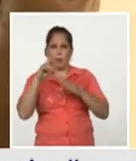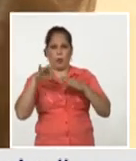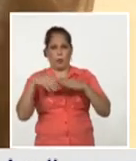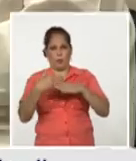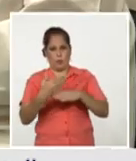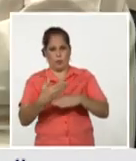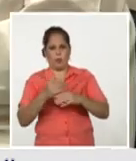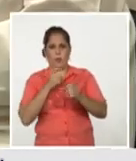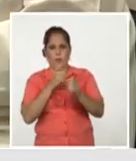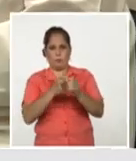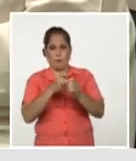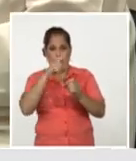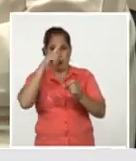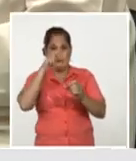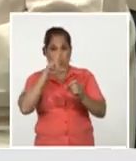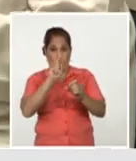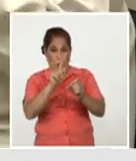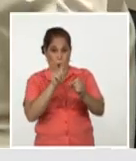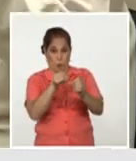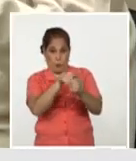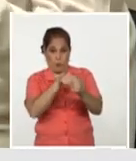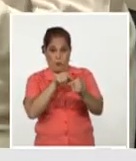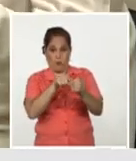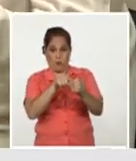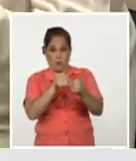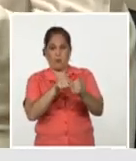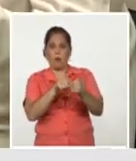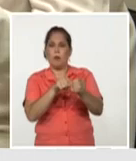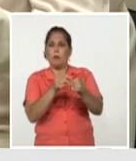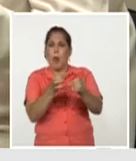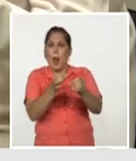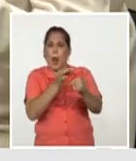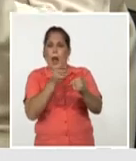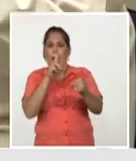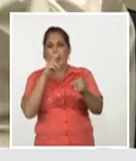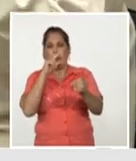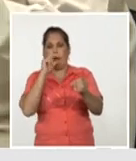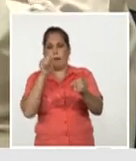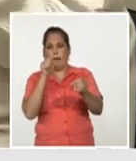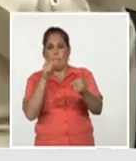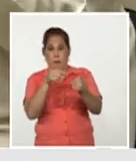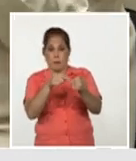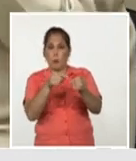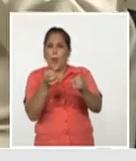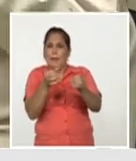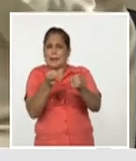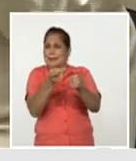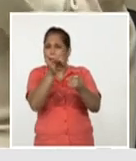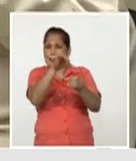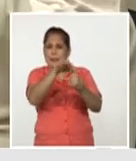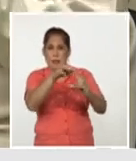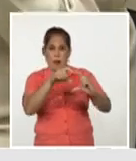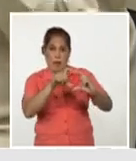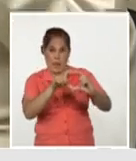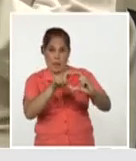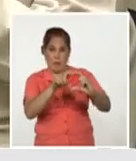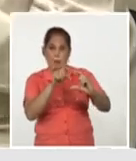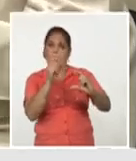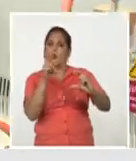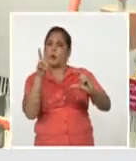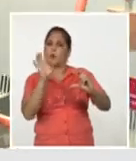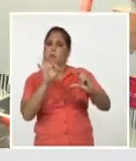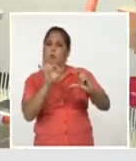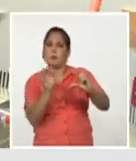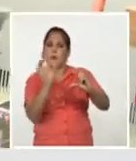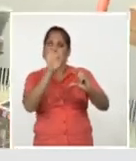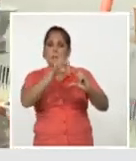Soberana 01 está compuesta por un dímero del RBD o una molécula dimérica quiere decir que tiene dos porciones de esta